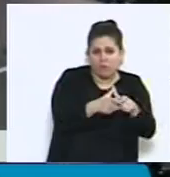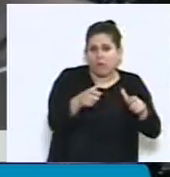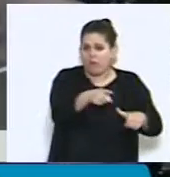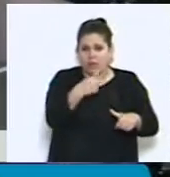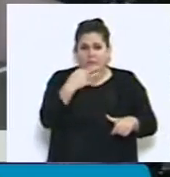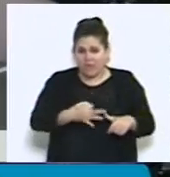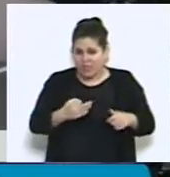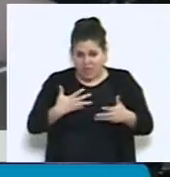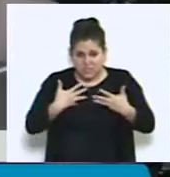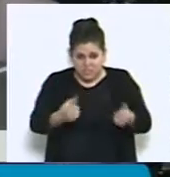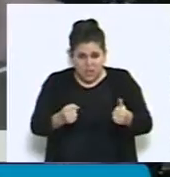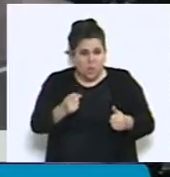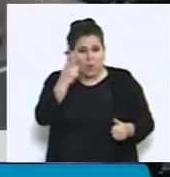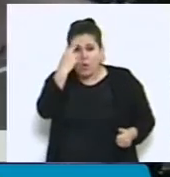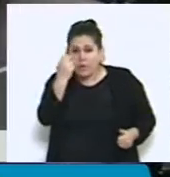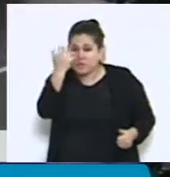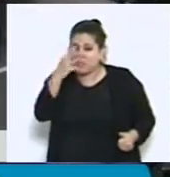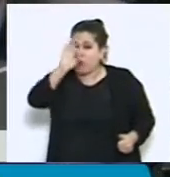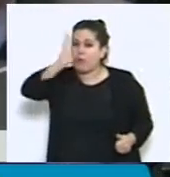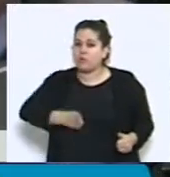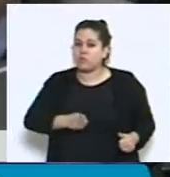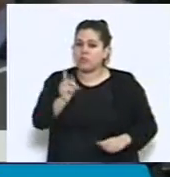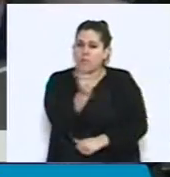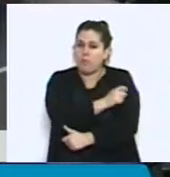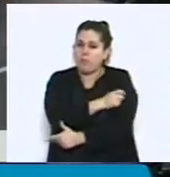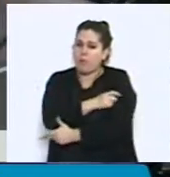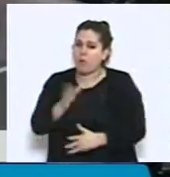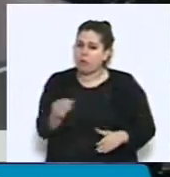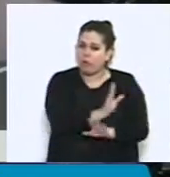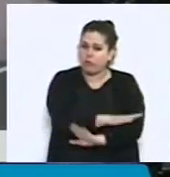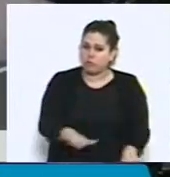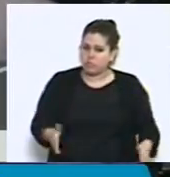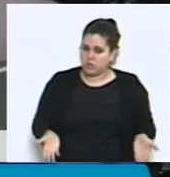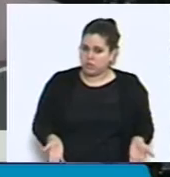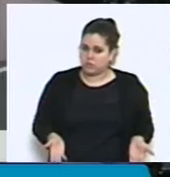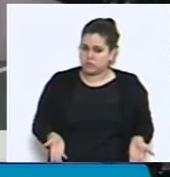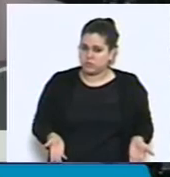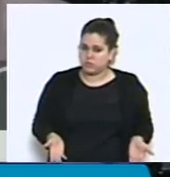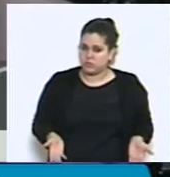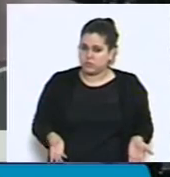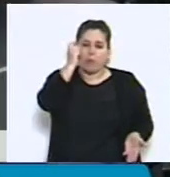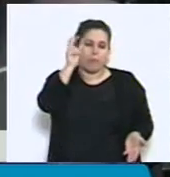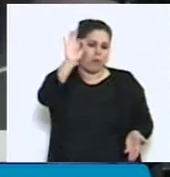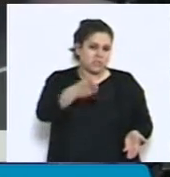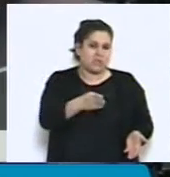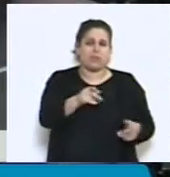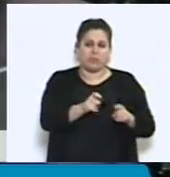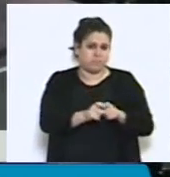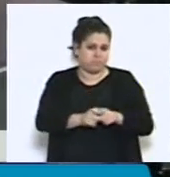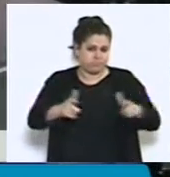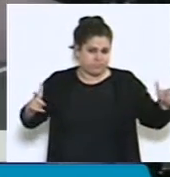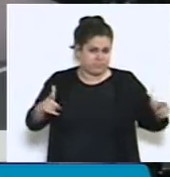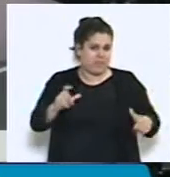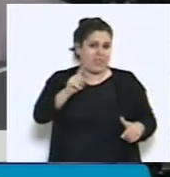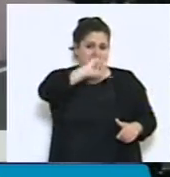se ha logrado casi un 95% de vacunación en casi todo el amplio vacunación que tiene la